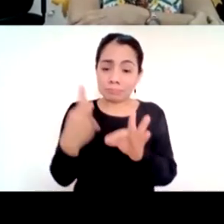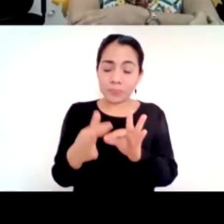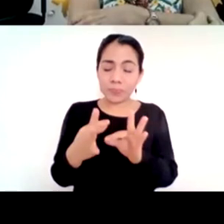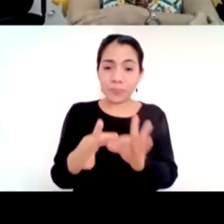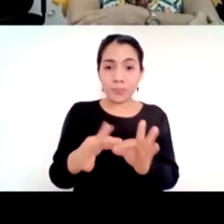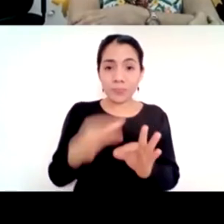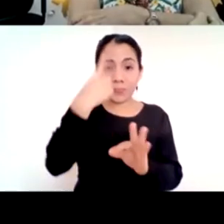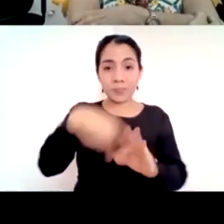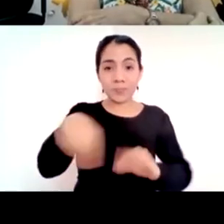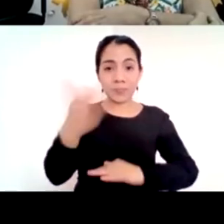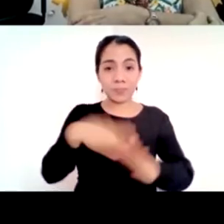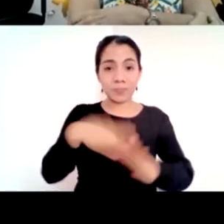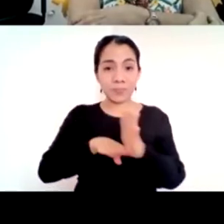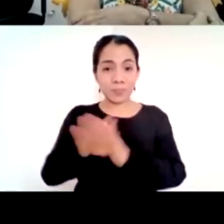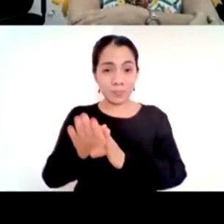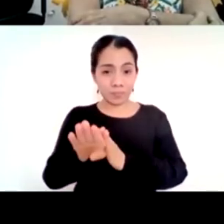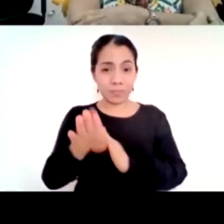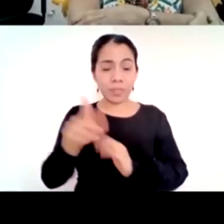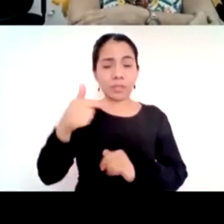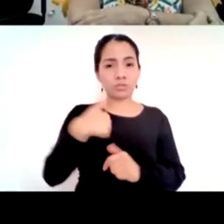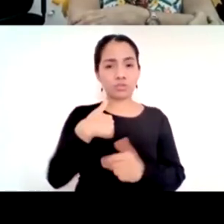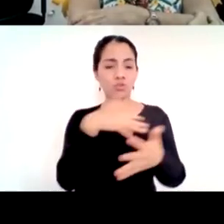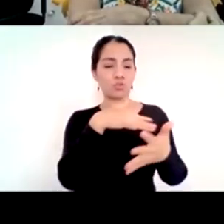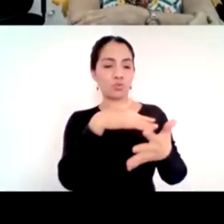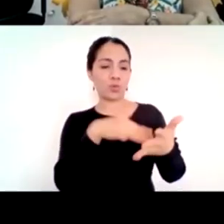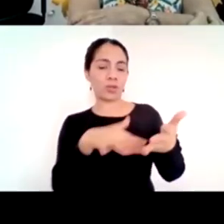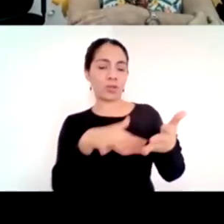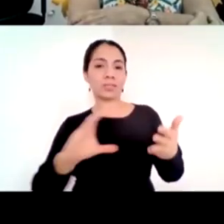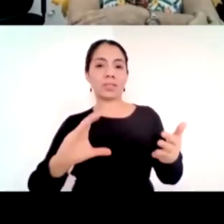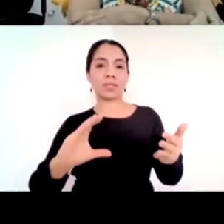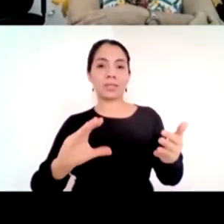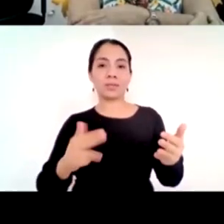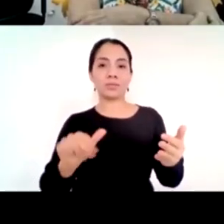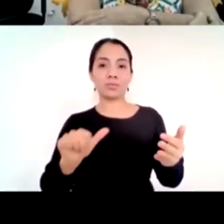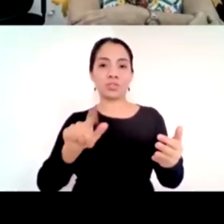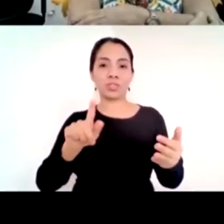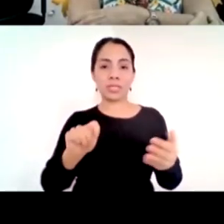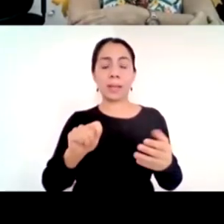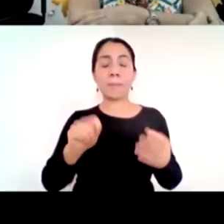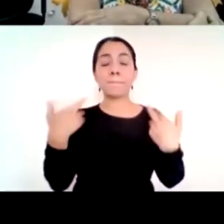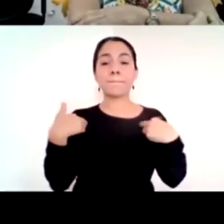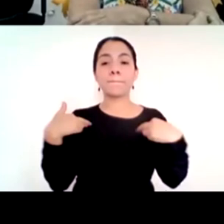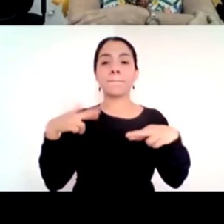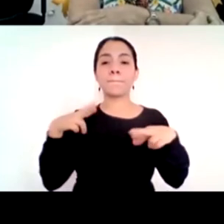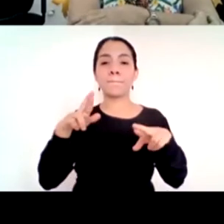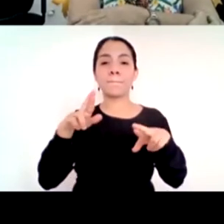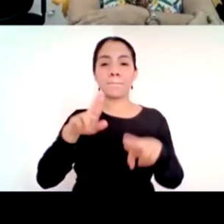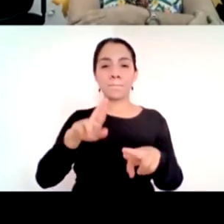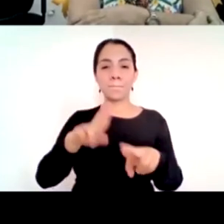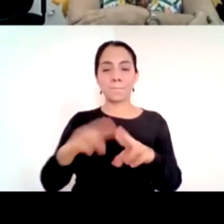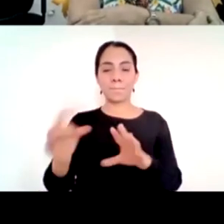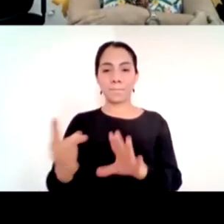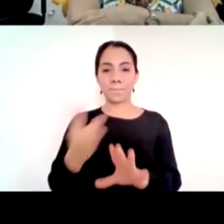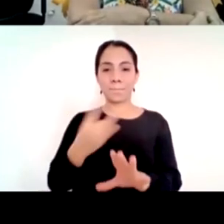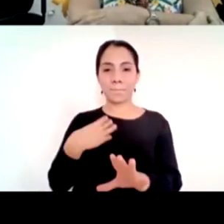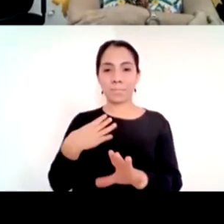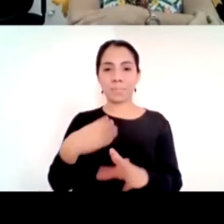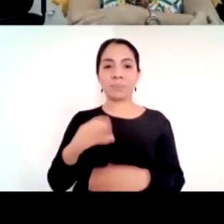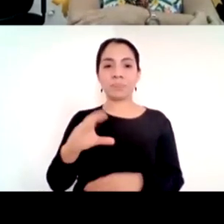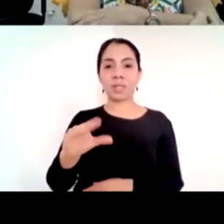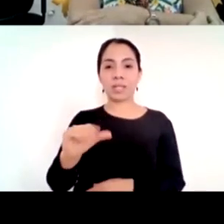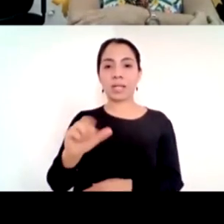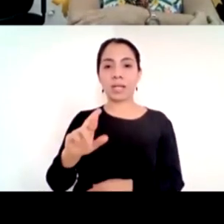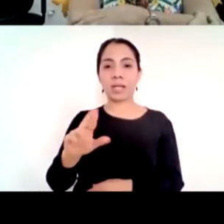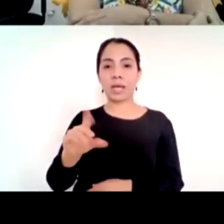aquí de los comentarios en el chat el maestro Carlos Manuel que es precisamente Loreto de tu tierra y de